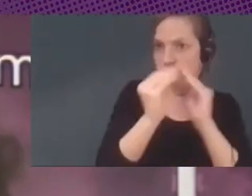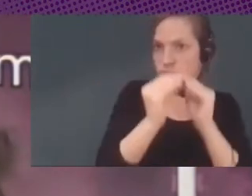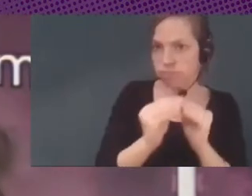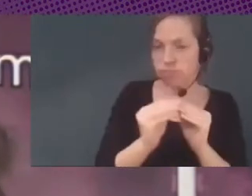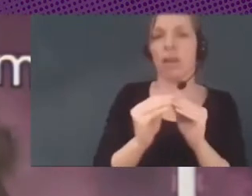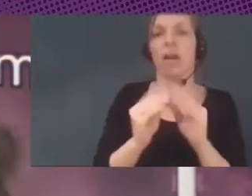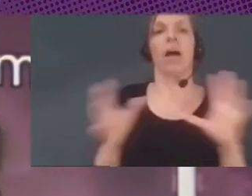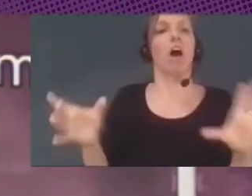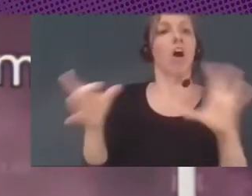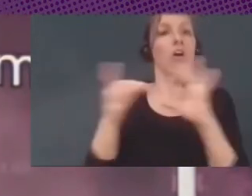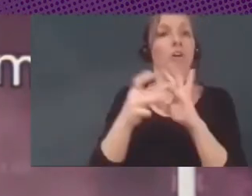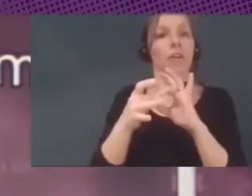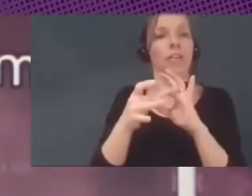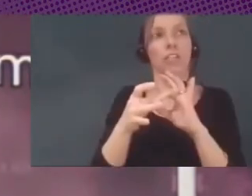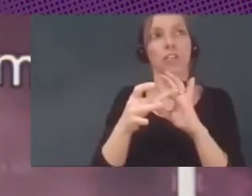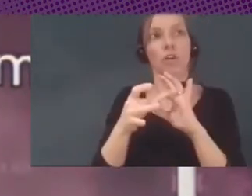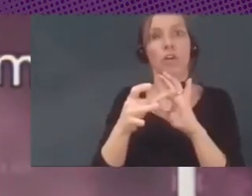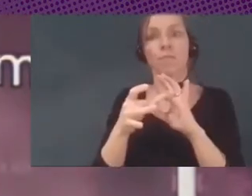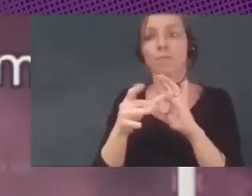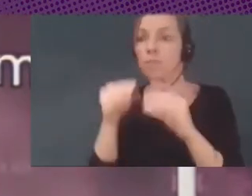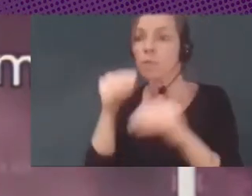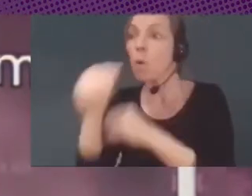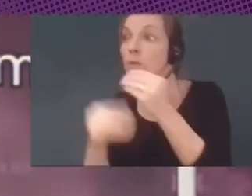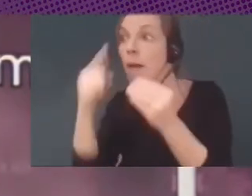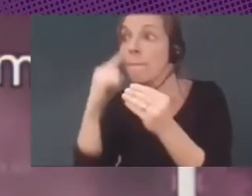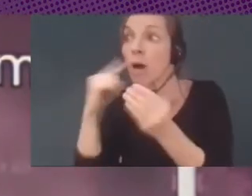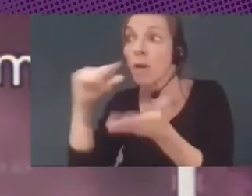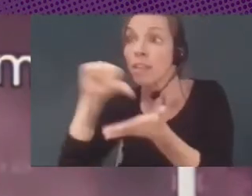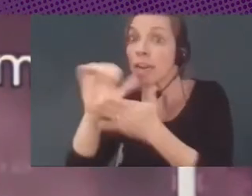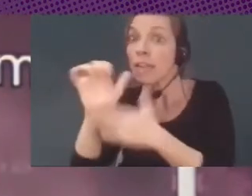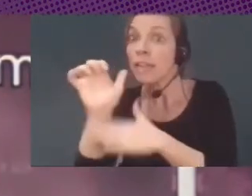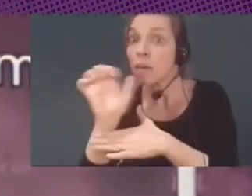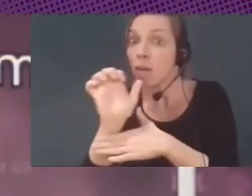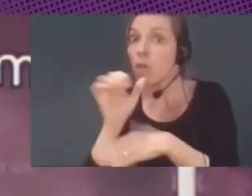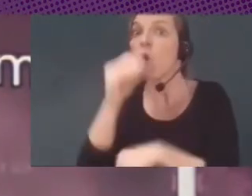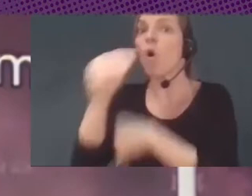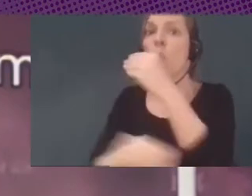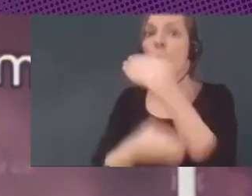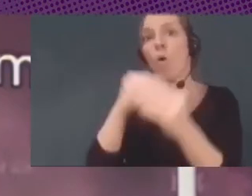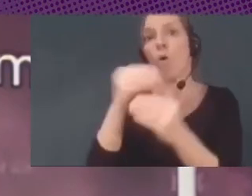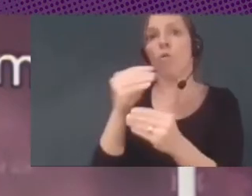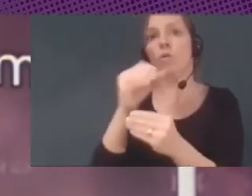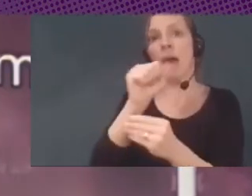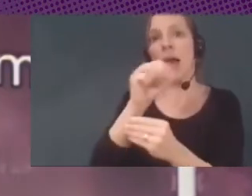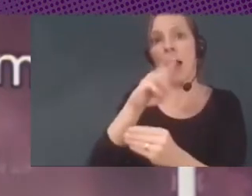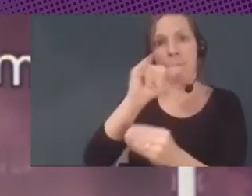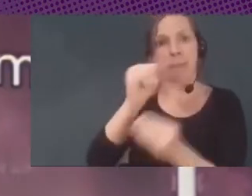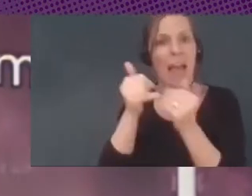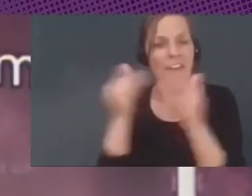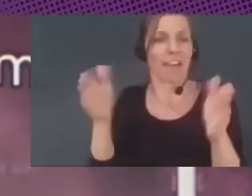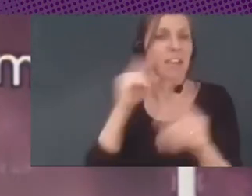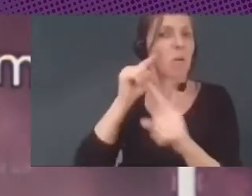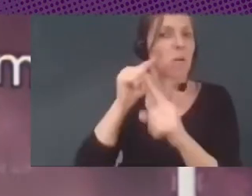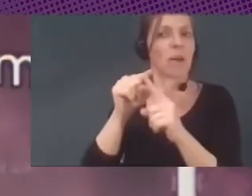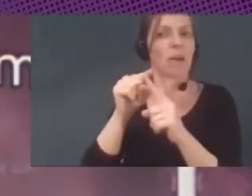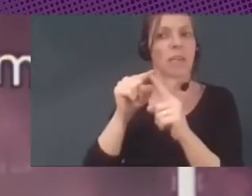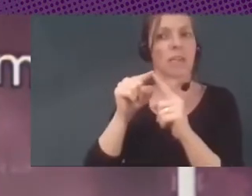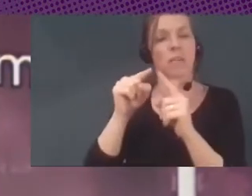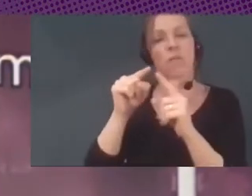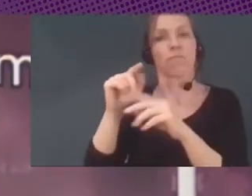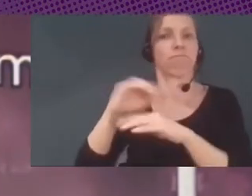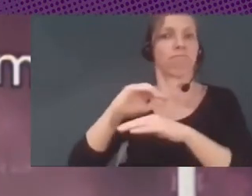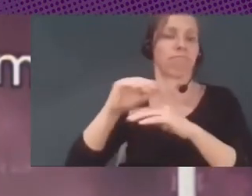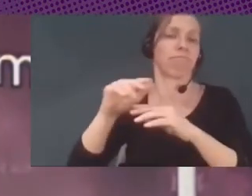utilizar con el Banco Central de Ecuador APIs abiertas para desarrollar todo tipo de innovaciones